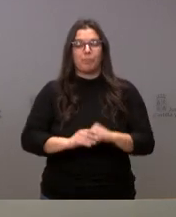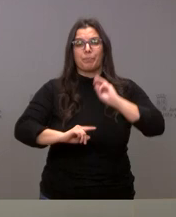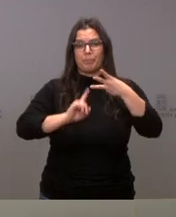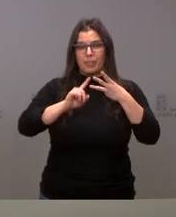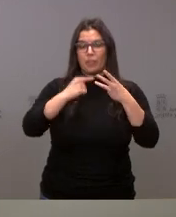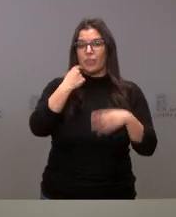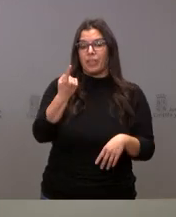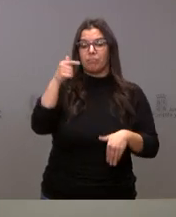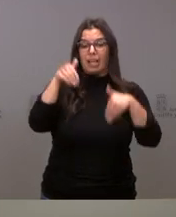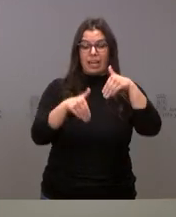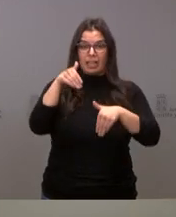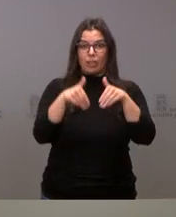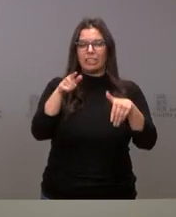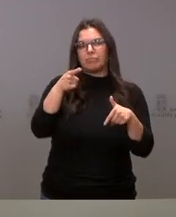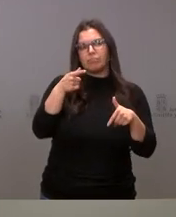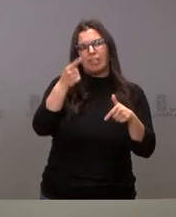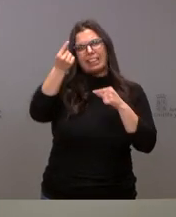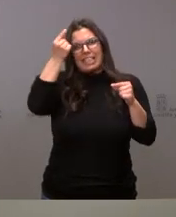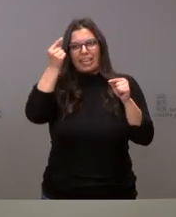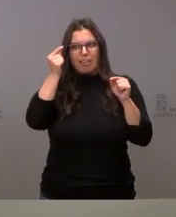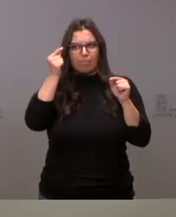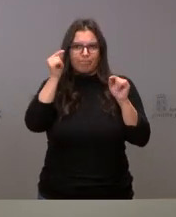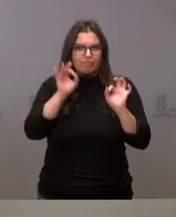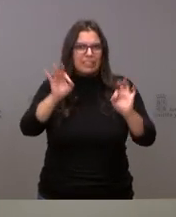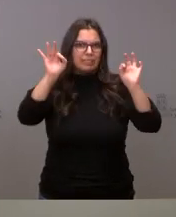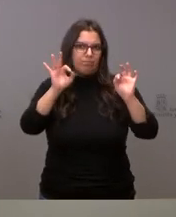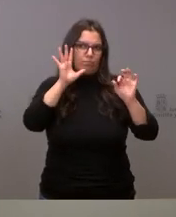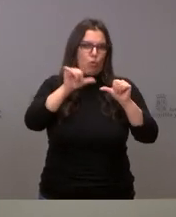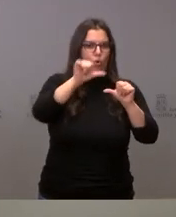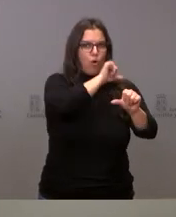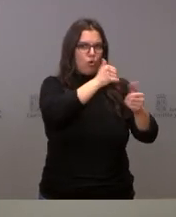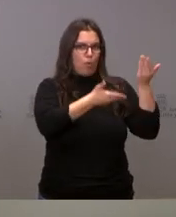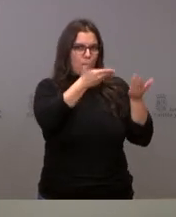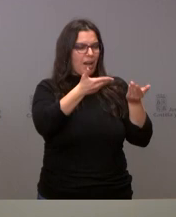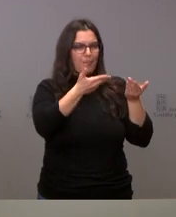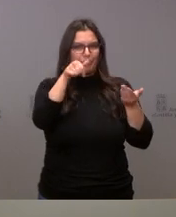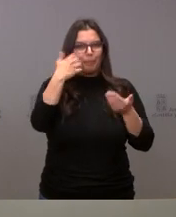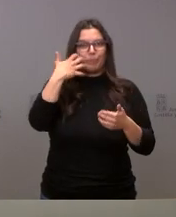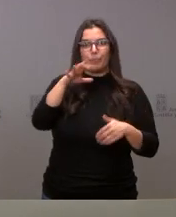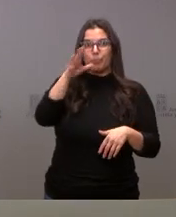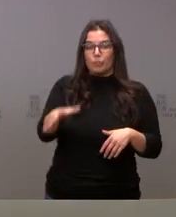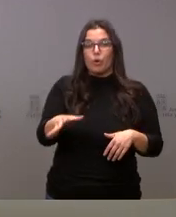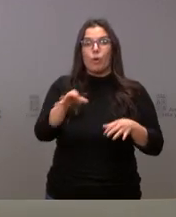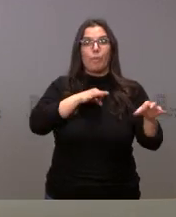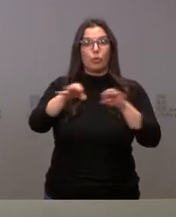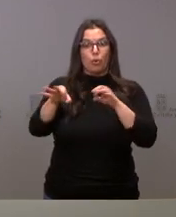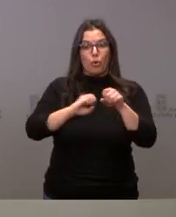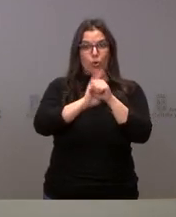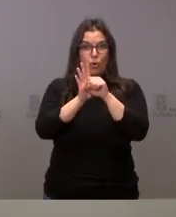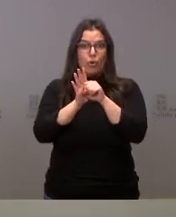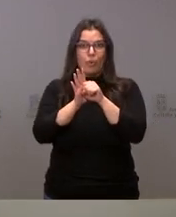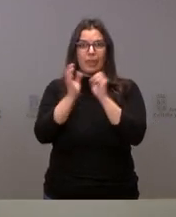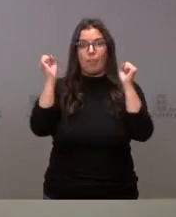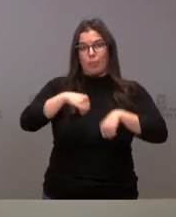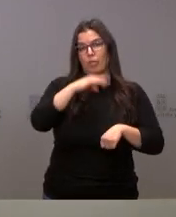indicarles que estas elecciones tienen un matiz respecto a anteriores jornadas electorales, habida cuenta que hemos aprobado ese protocolo COVID en función